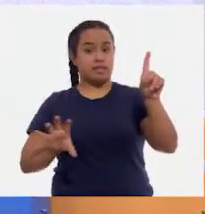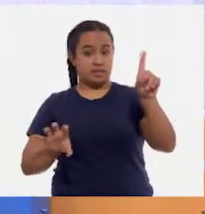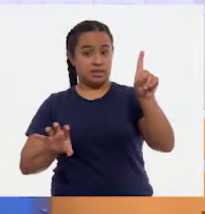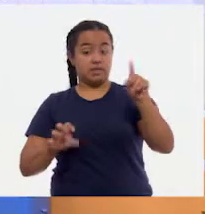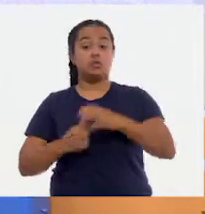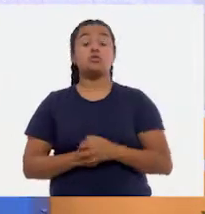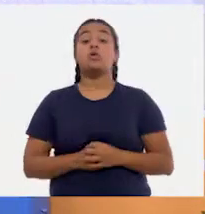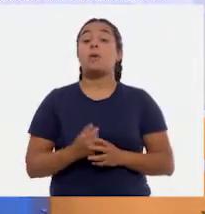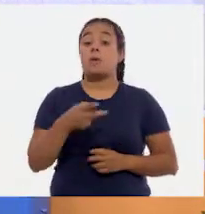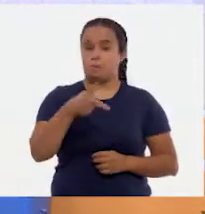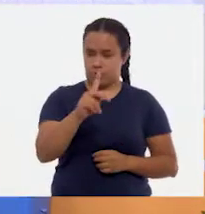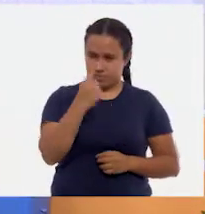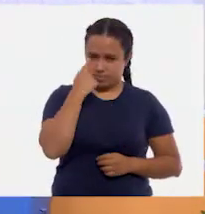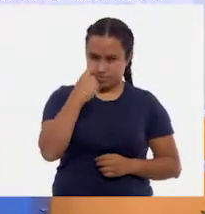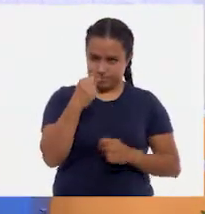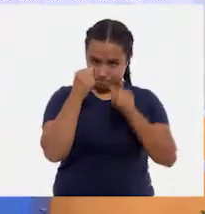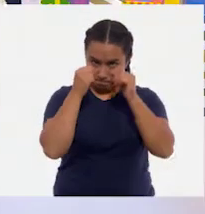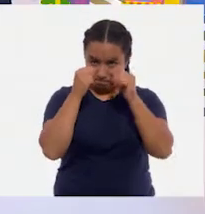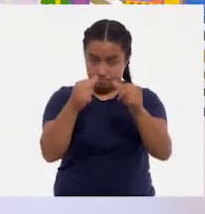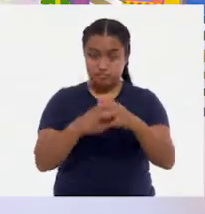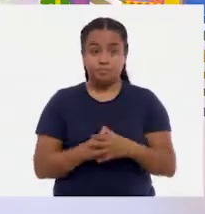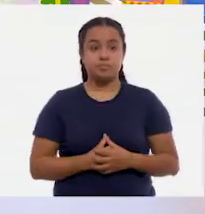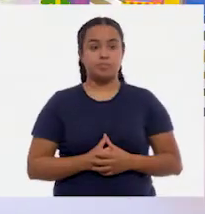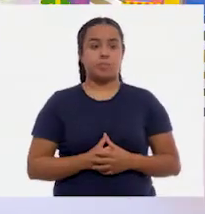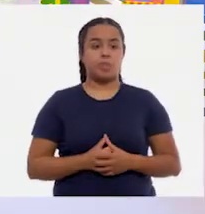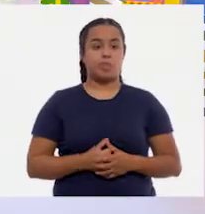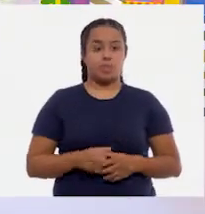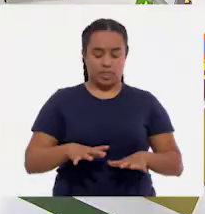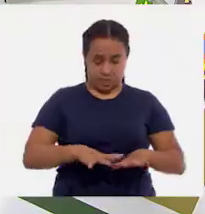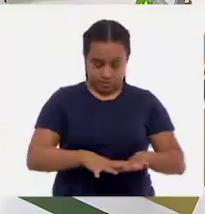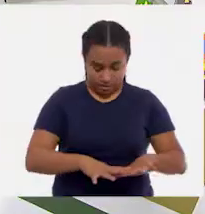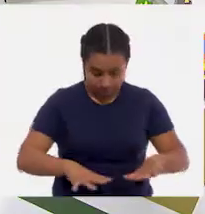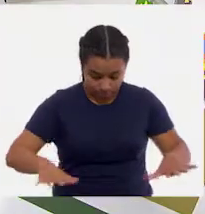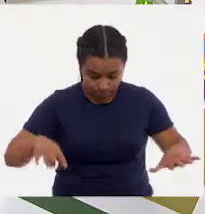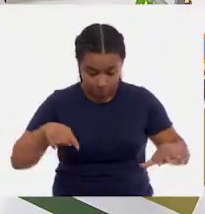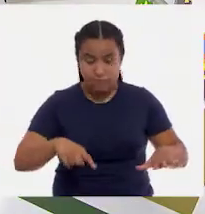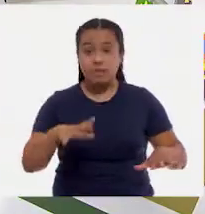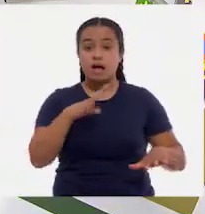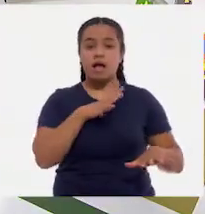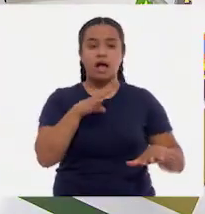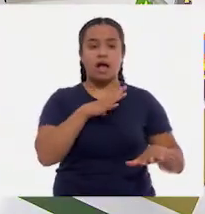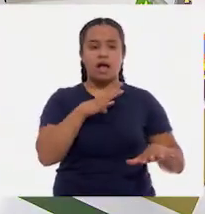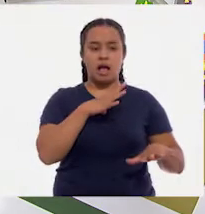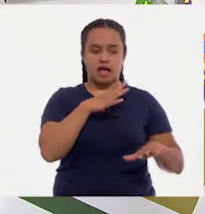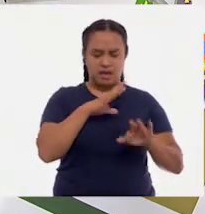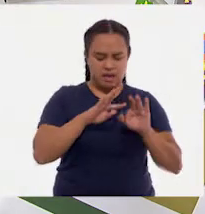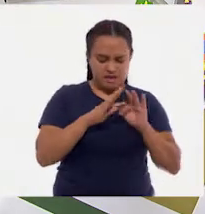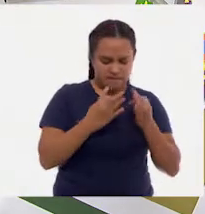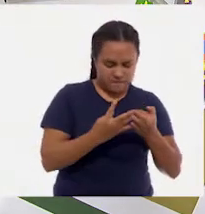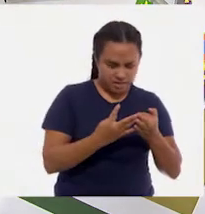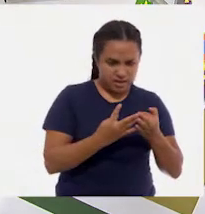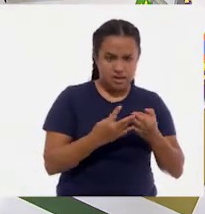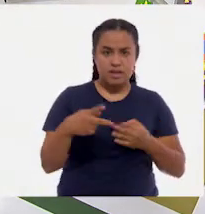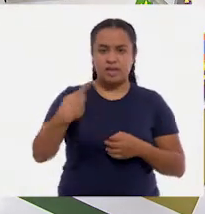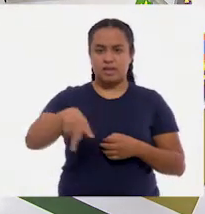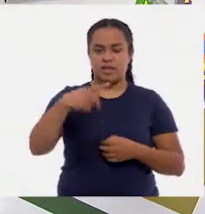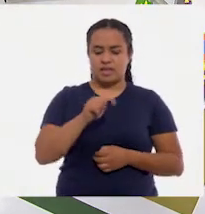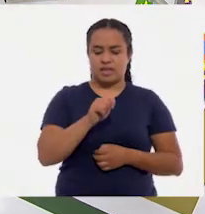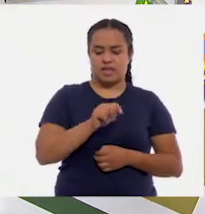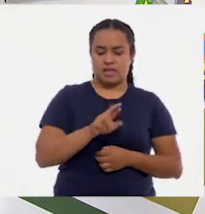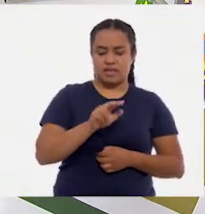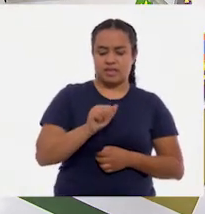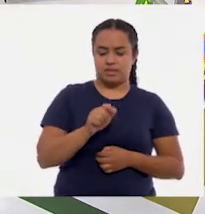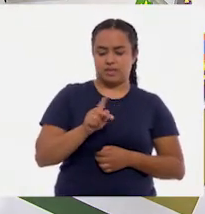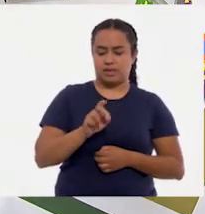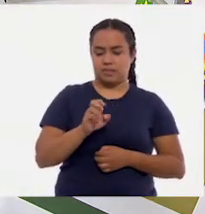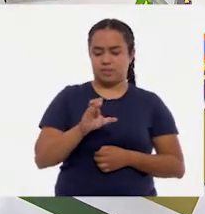Pero fíjense lo que vamos a hacer. Aquí, en el suelo, tenemos unas figuras geométricas que se llaman trapecios.